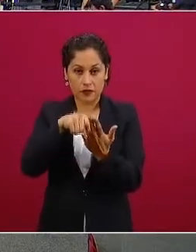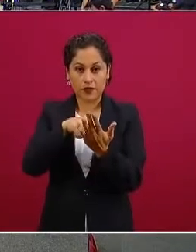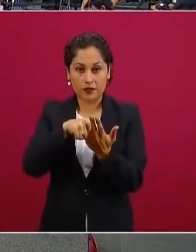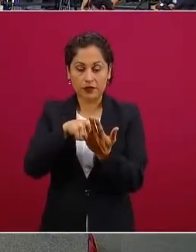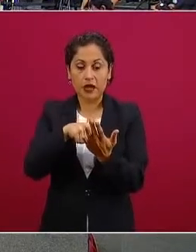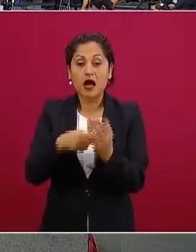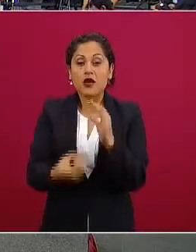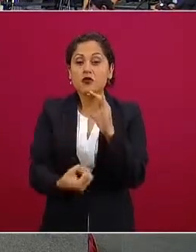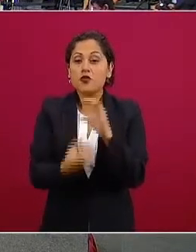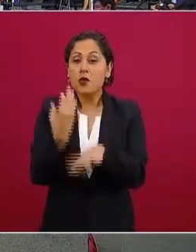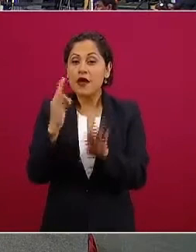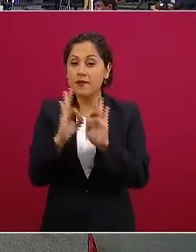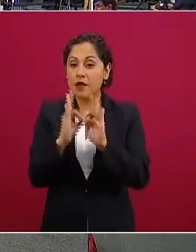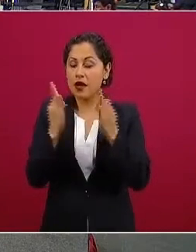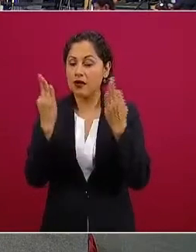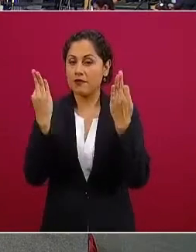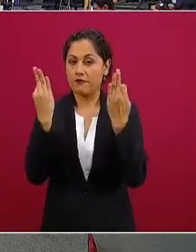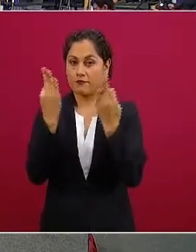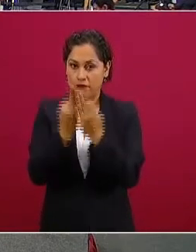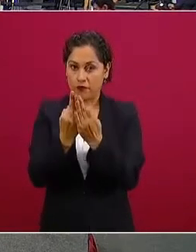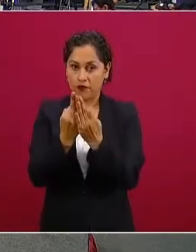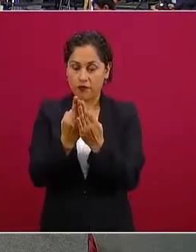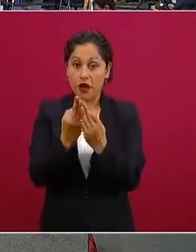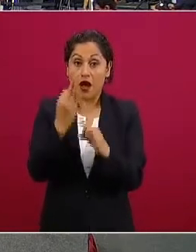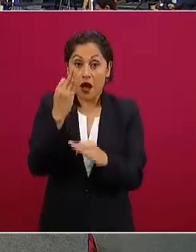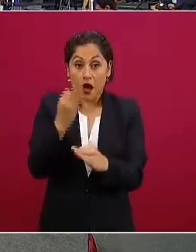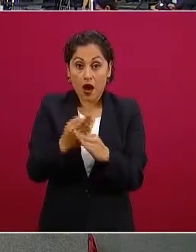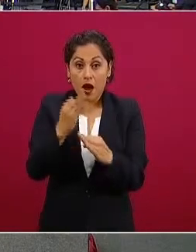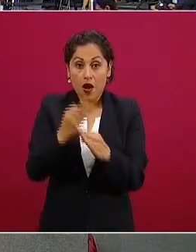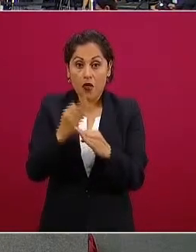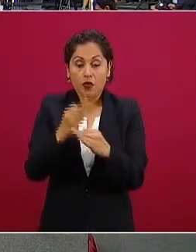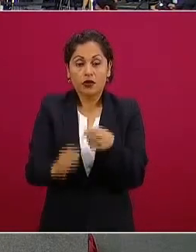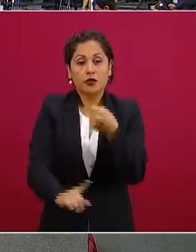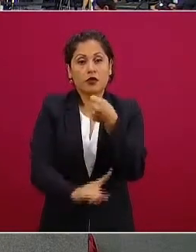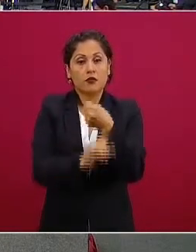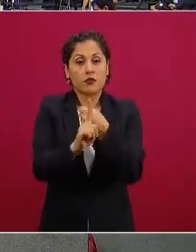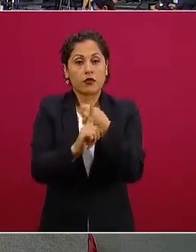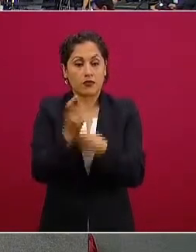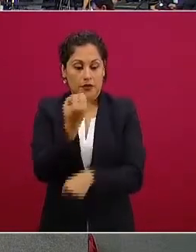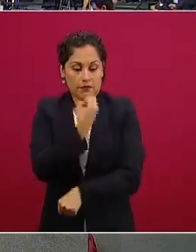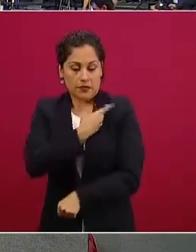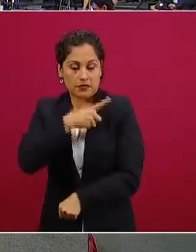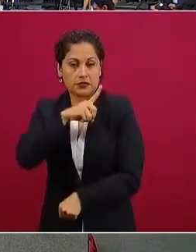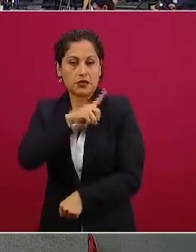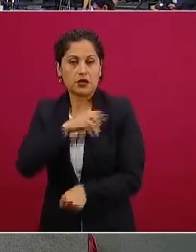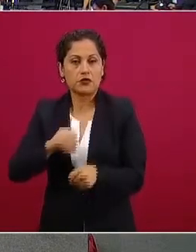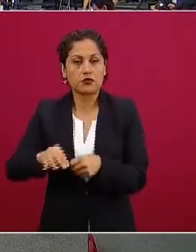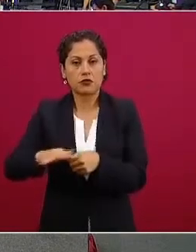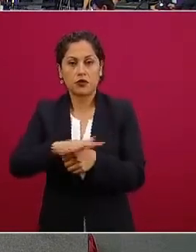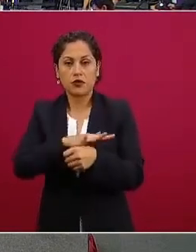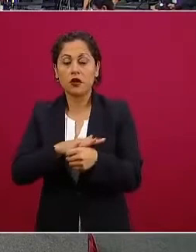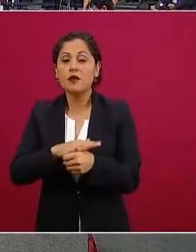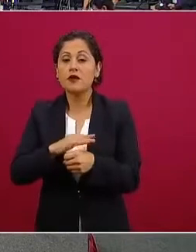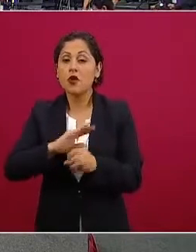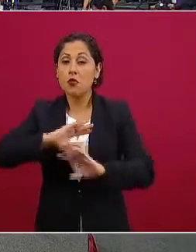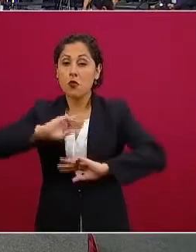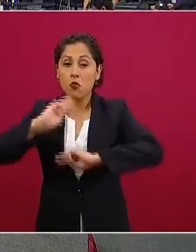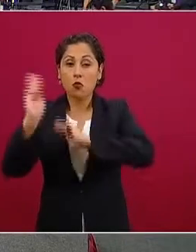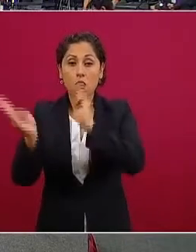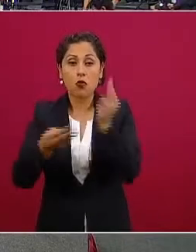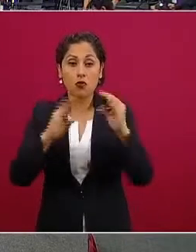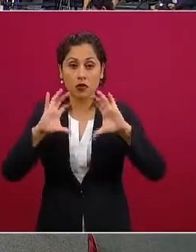a partir del coronavirus todo el sistema económico financiero mundial